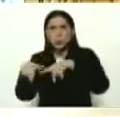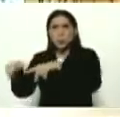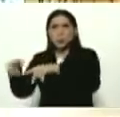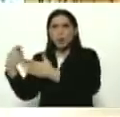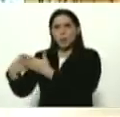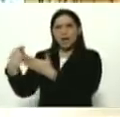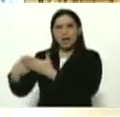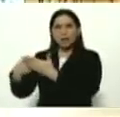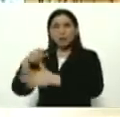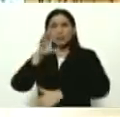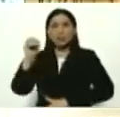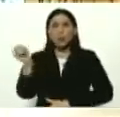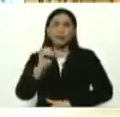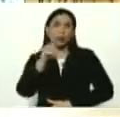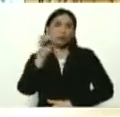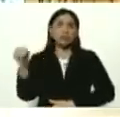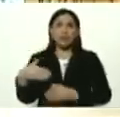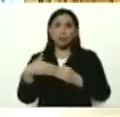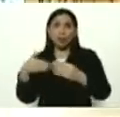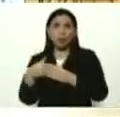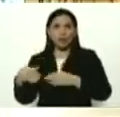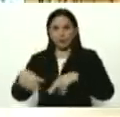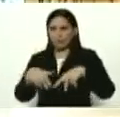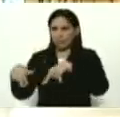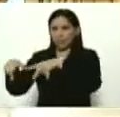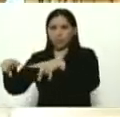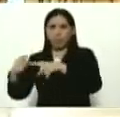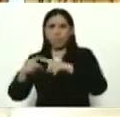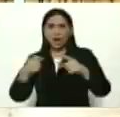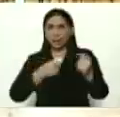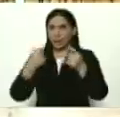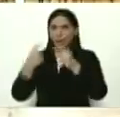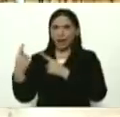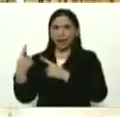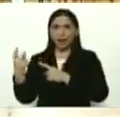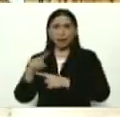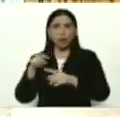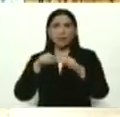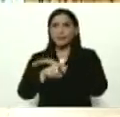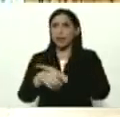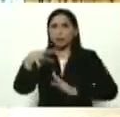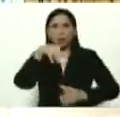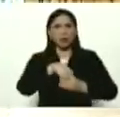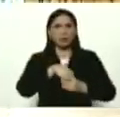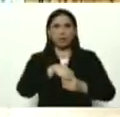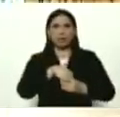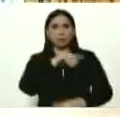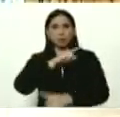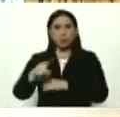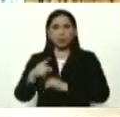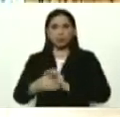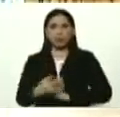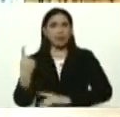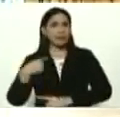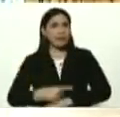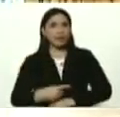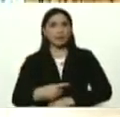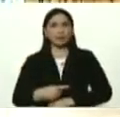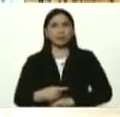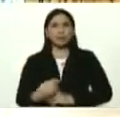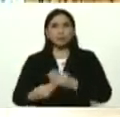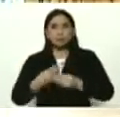50, 100 dólares por las trochas para pasar y no entrar en la cuarentena obligatoria que tienen que entrar.